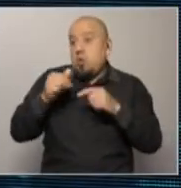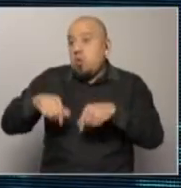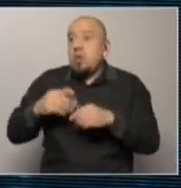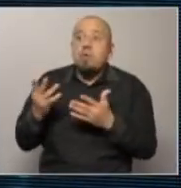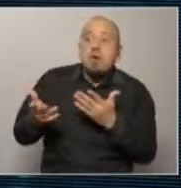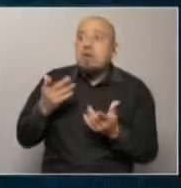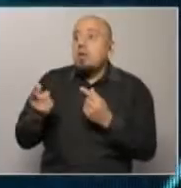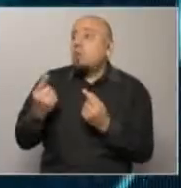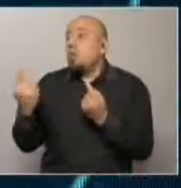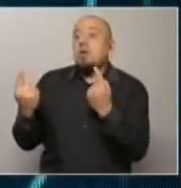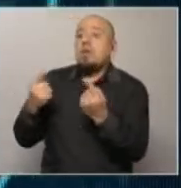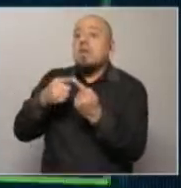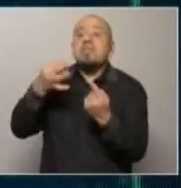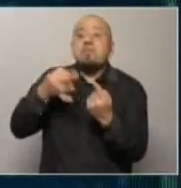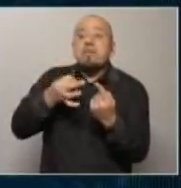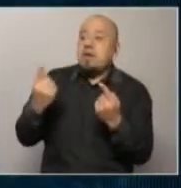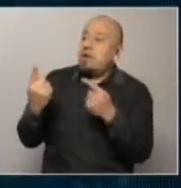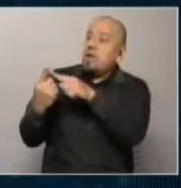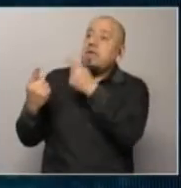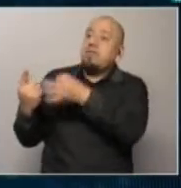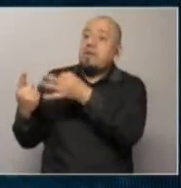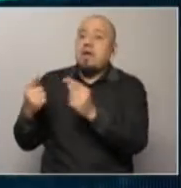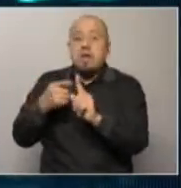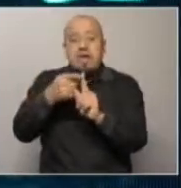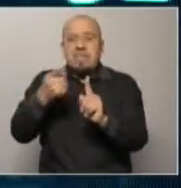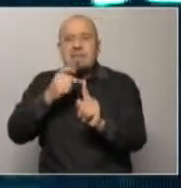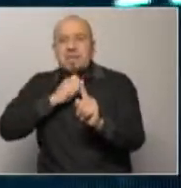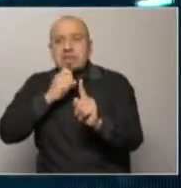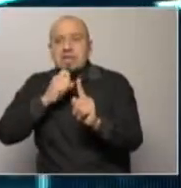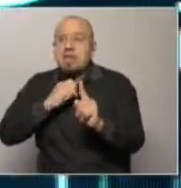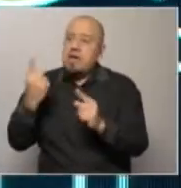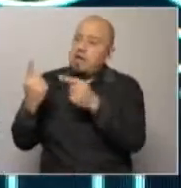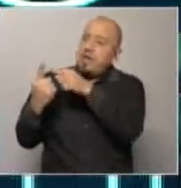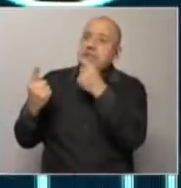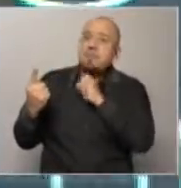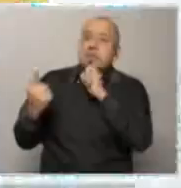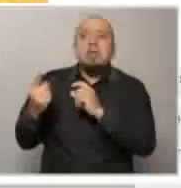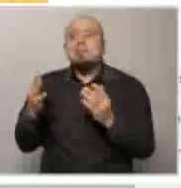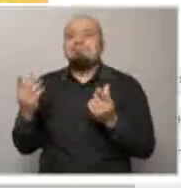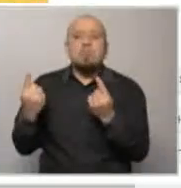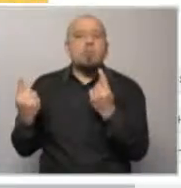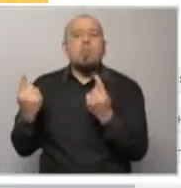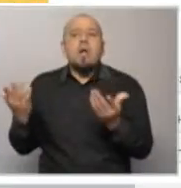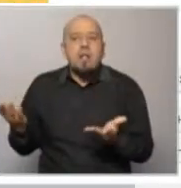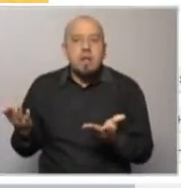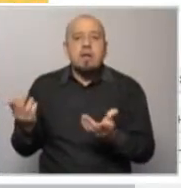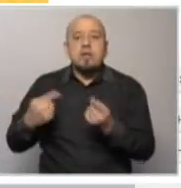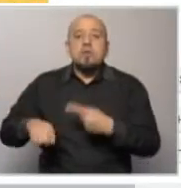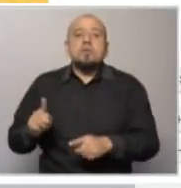ver con cuál relato se quedaba, de si Vázquez omitió o sabía o escondió. Yo escuché la radio temprano y